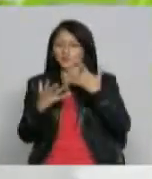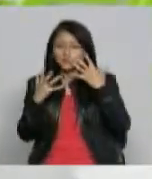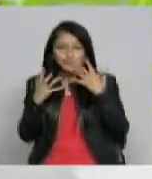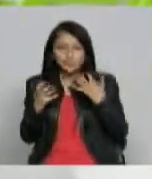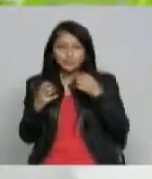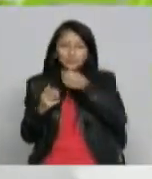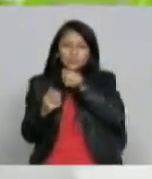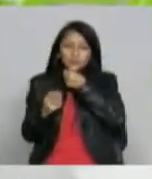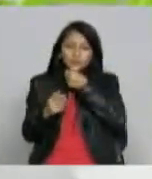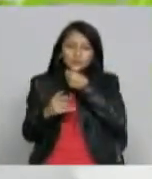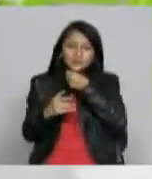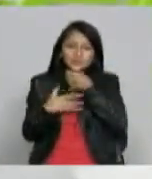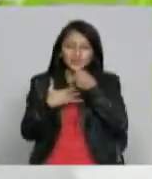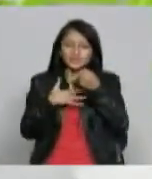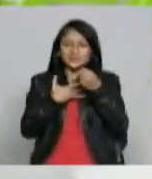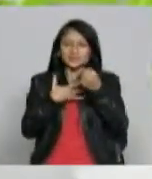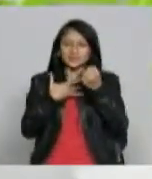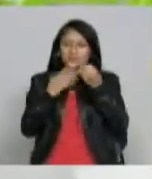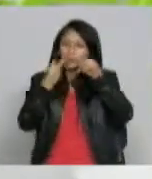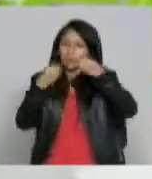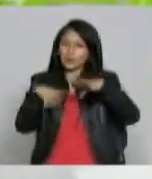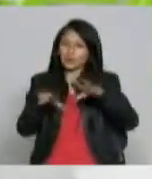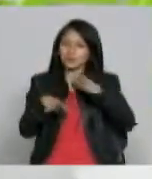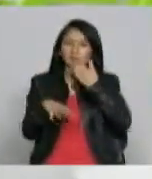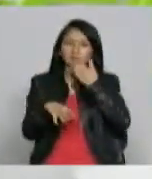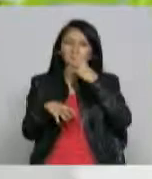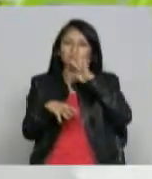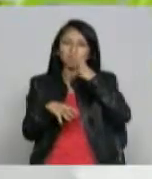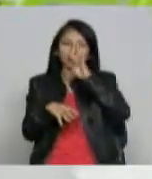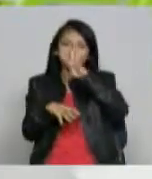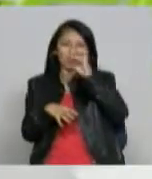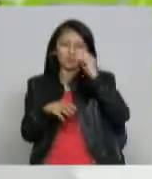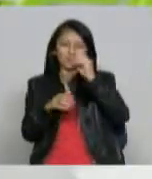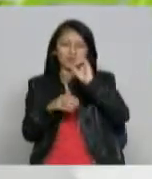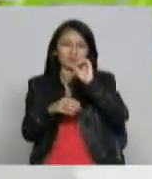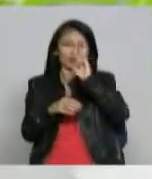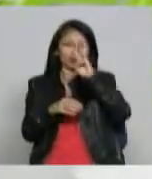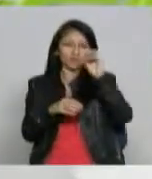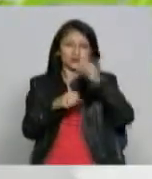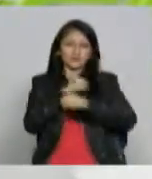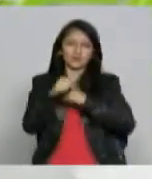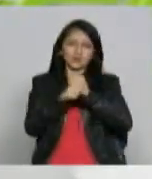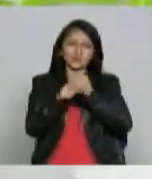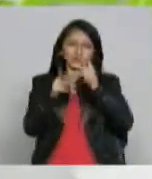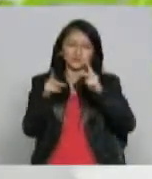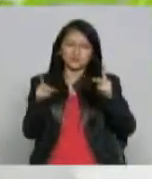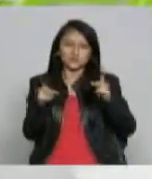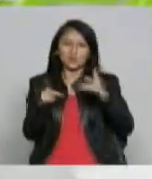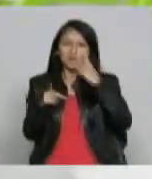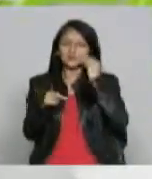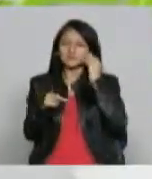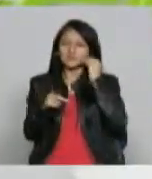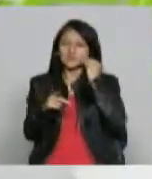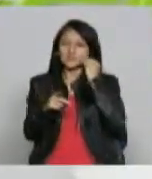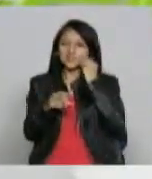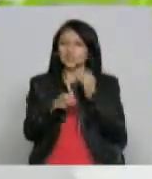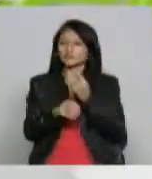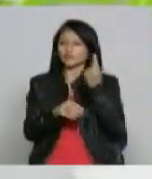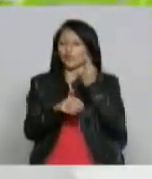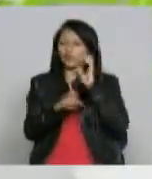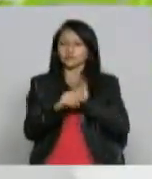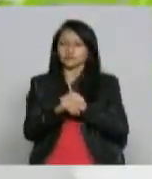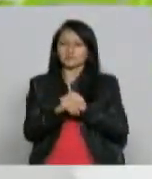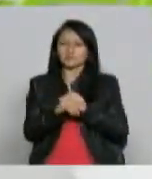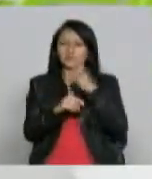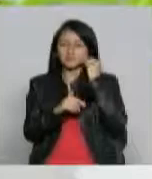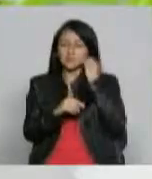periodista hace 40 30 años los periodistas eran empíricos no existían academias no